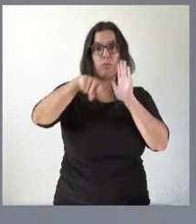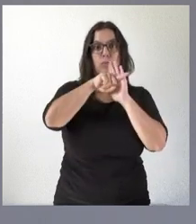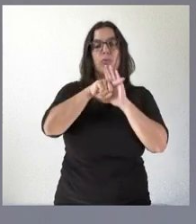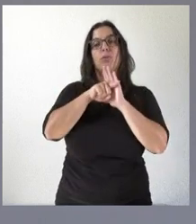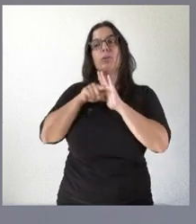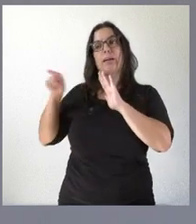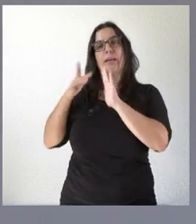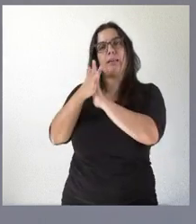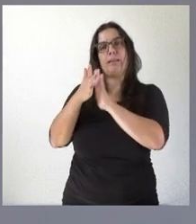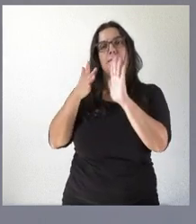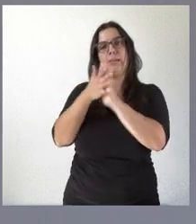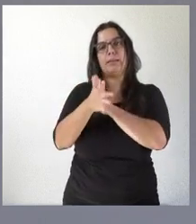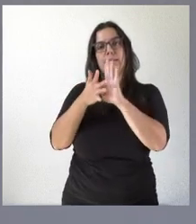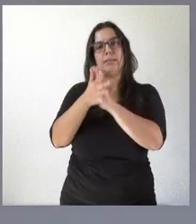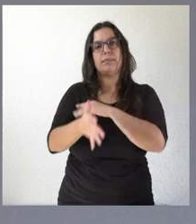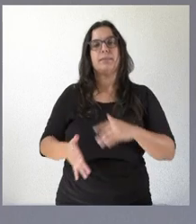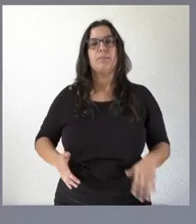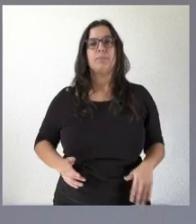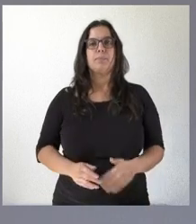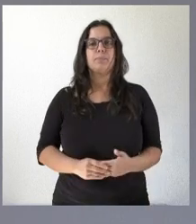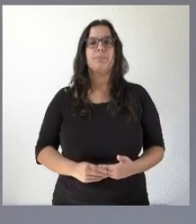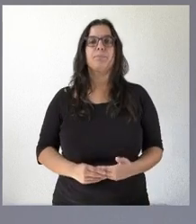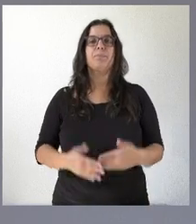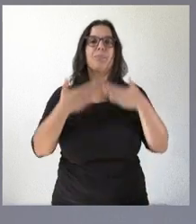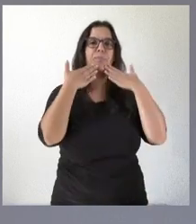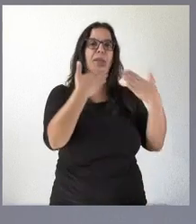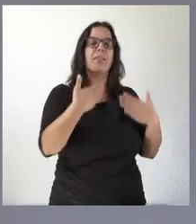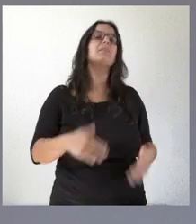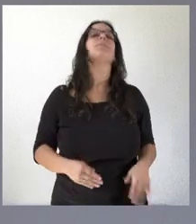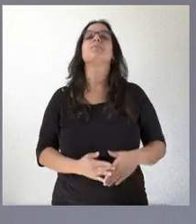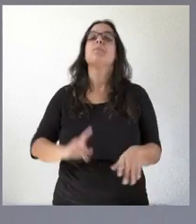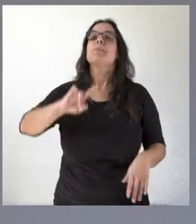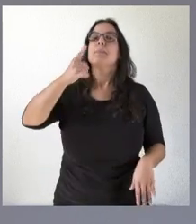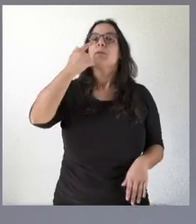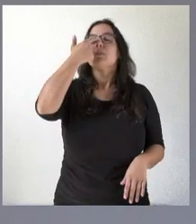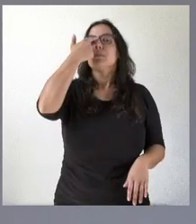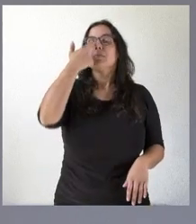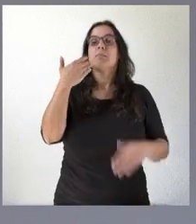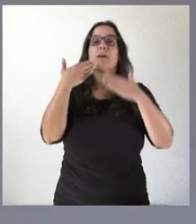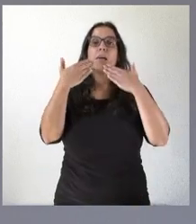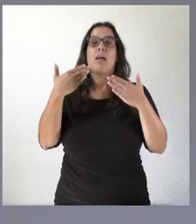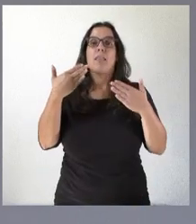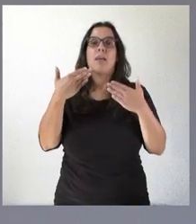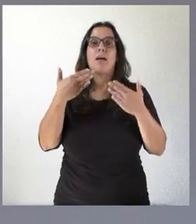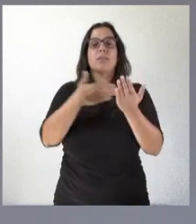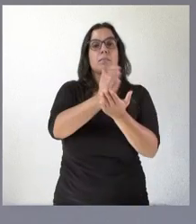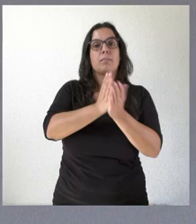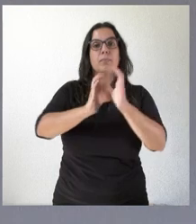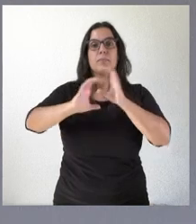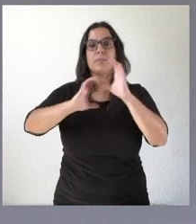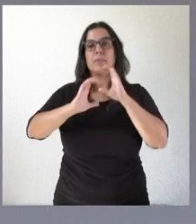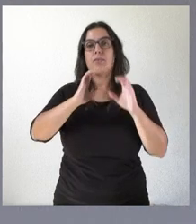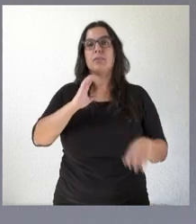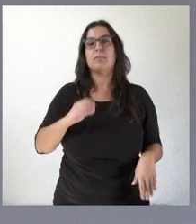hoy pasa a señalar. Y muchas gracias por tu presencia. Muchísimas gracias. En primer lugar, quiero agradecer a los medios de comunicación, tanto los